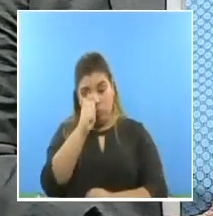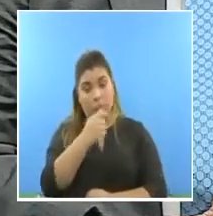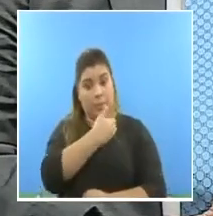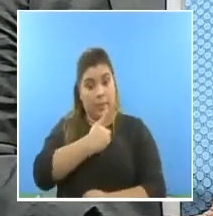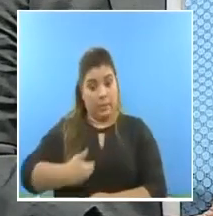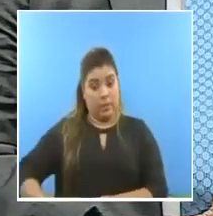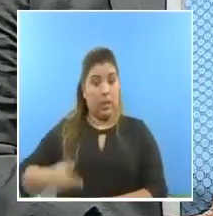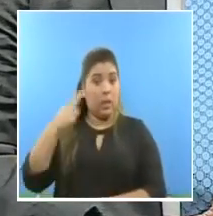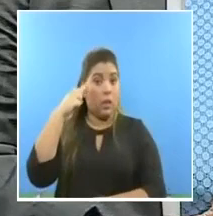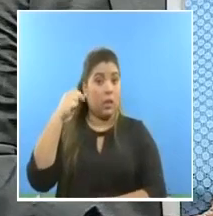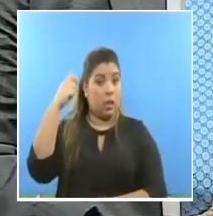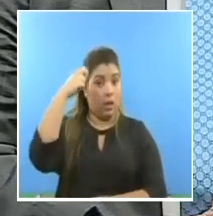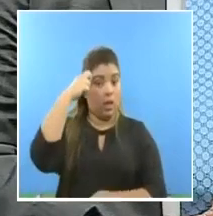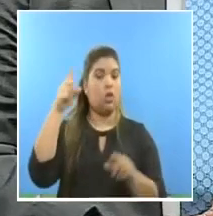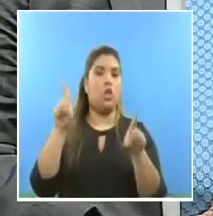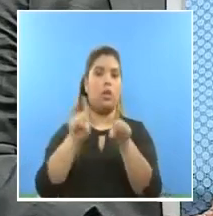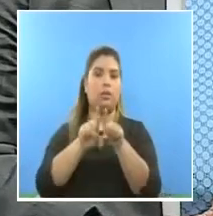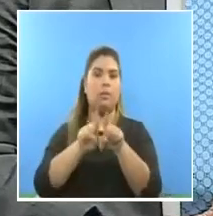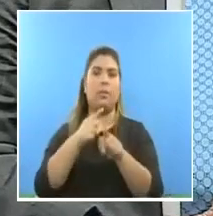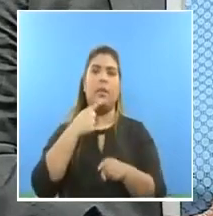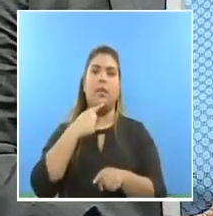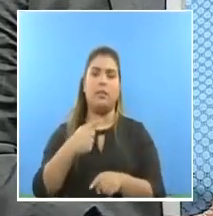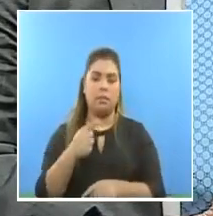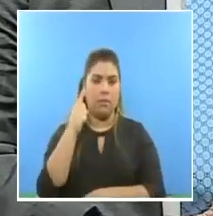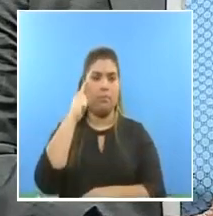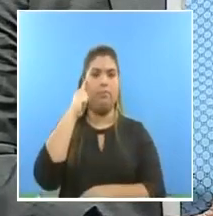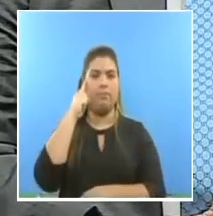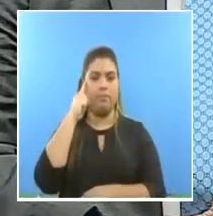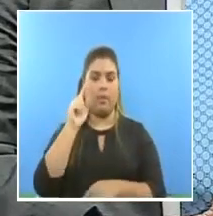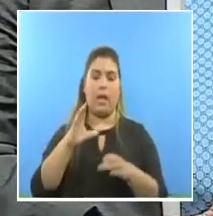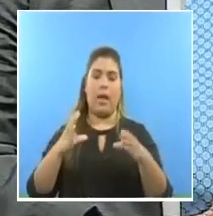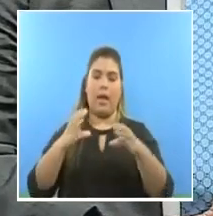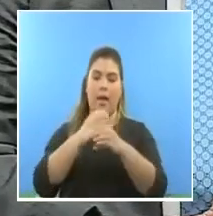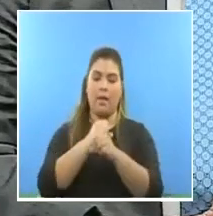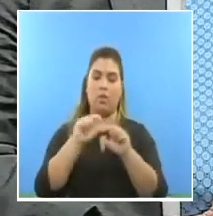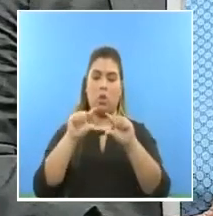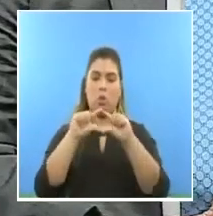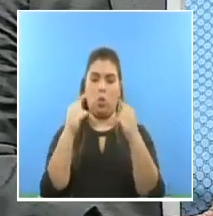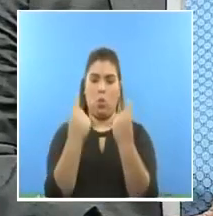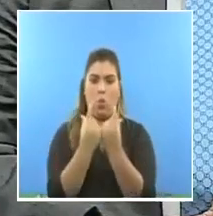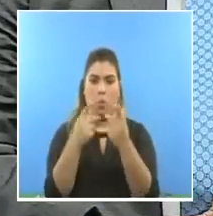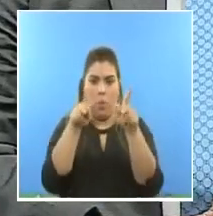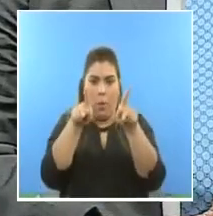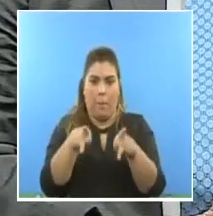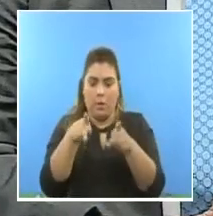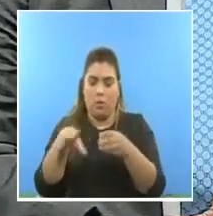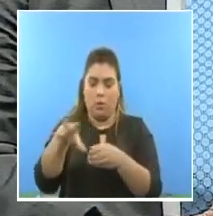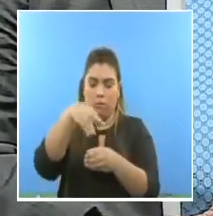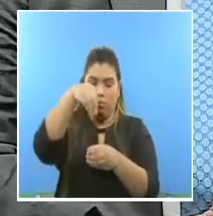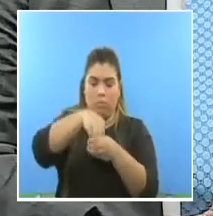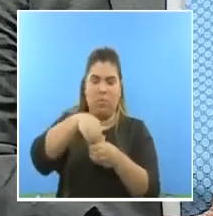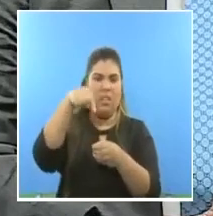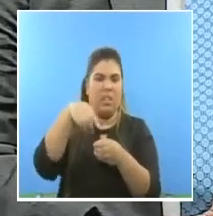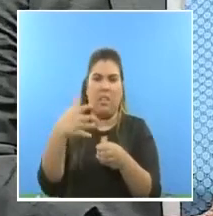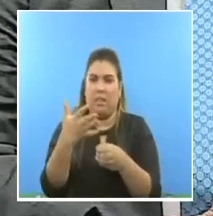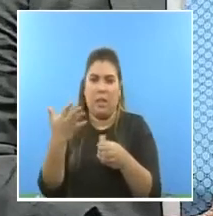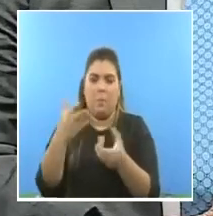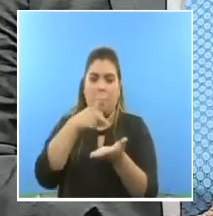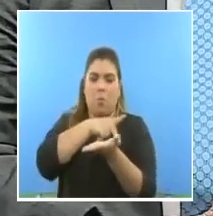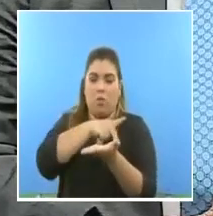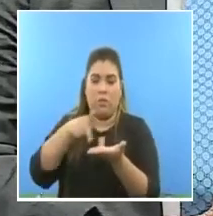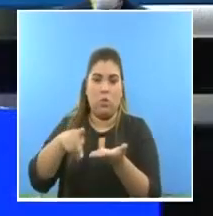conformar un Consejo Consultivo en materia de salud con la tarea